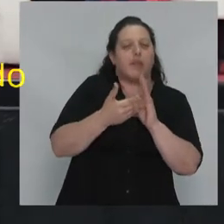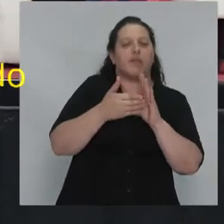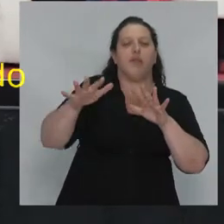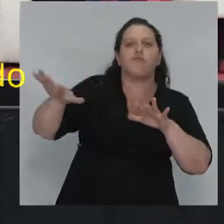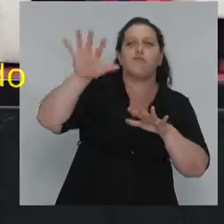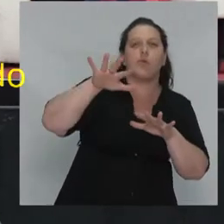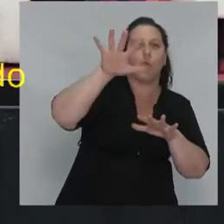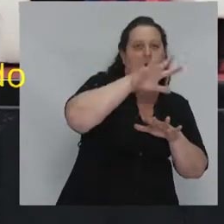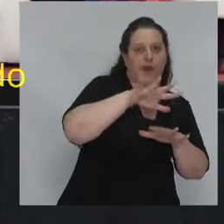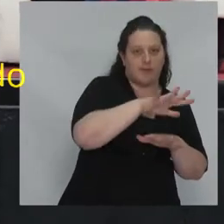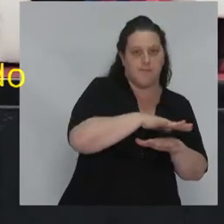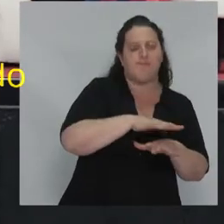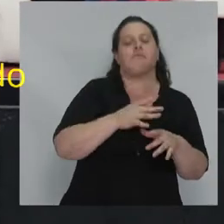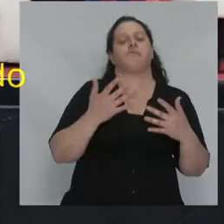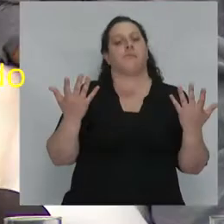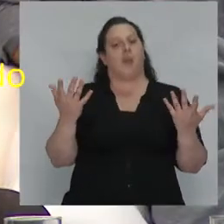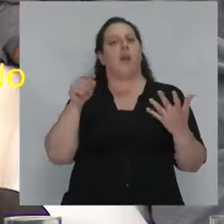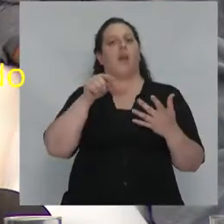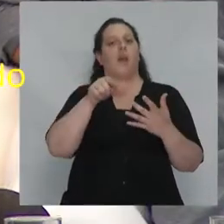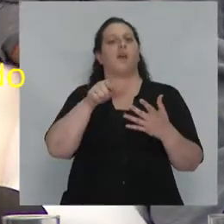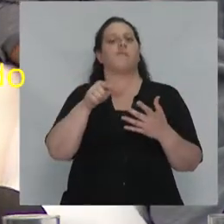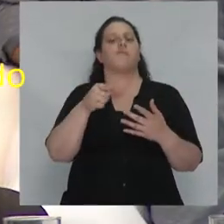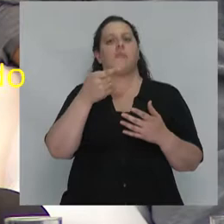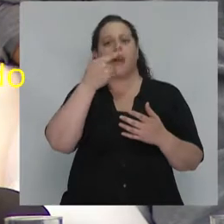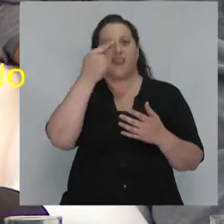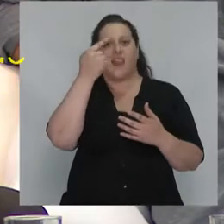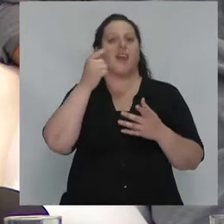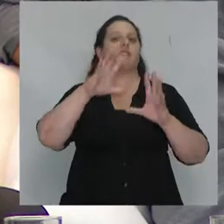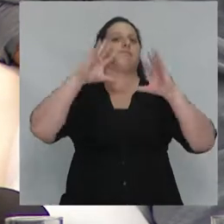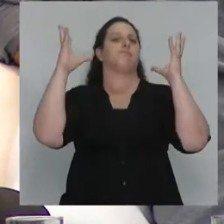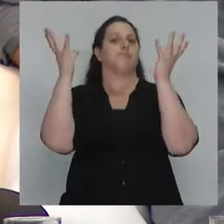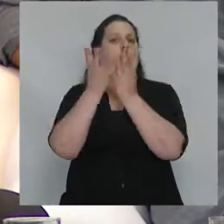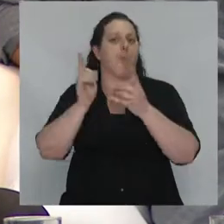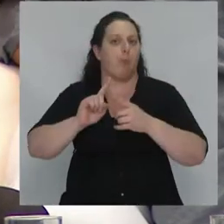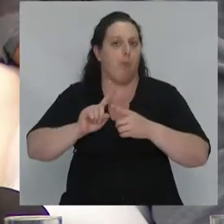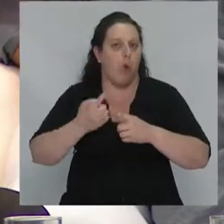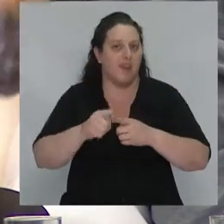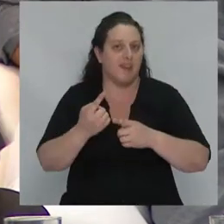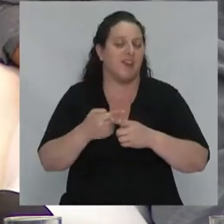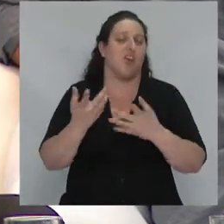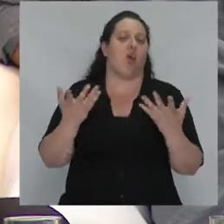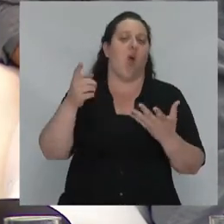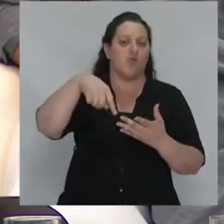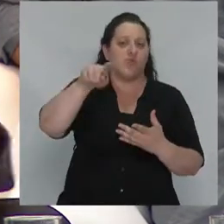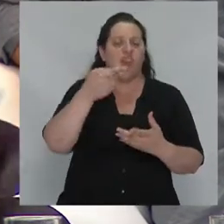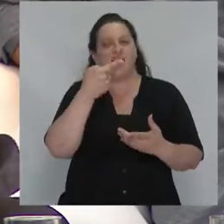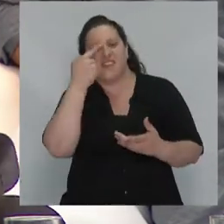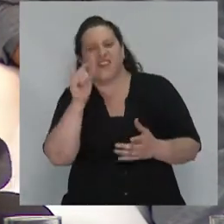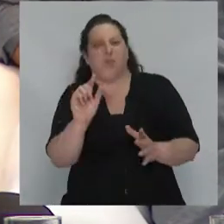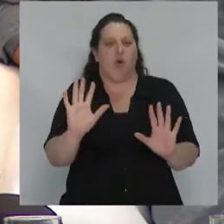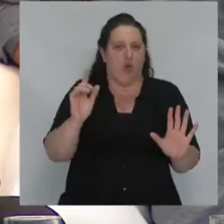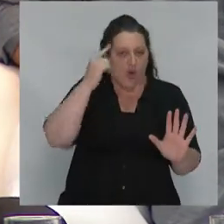interés geopolítico que interesa un poco a ustedes y